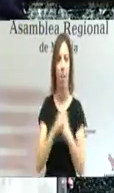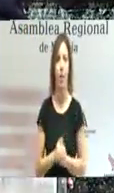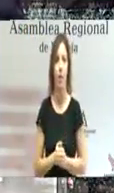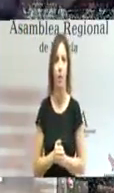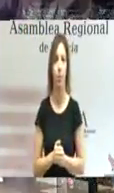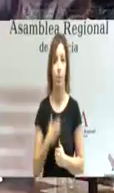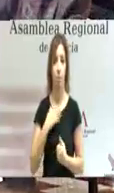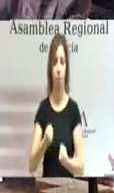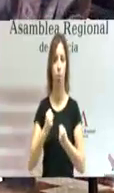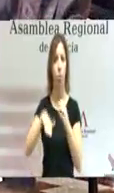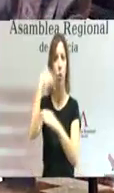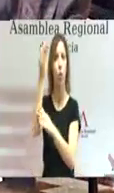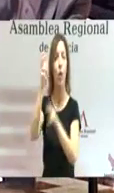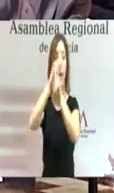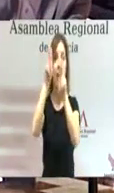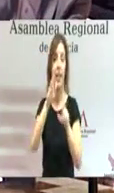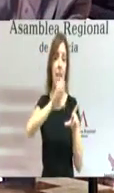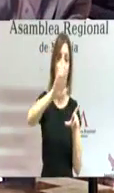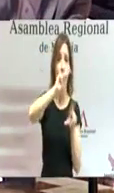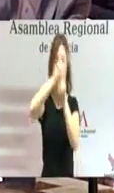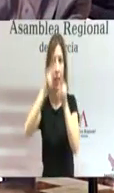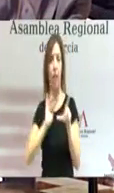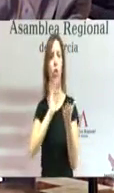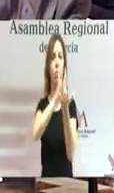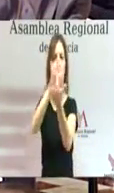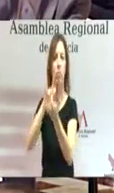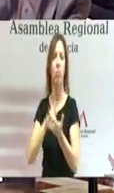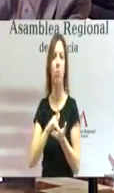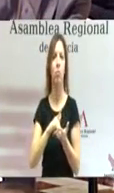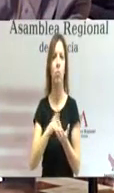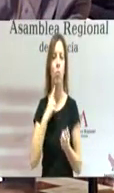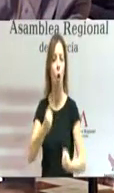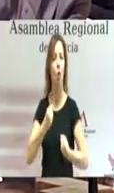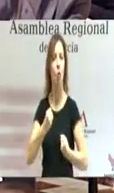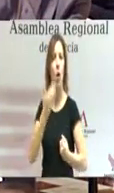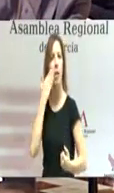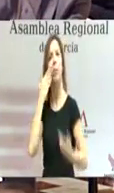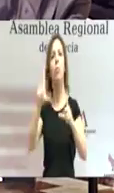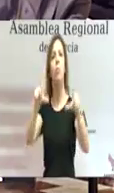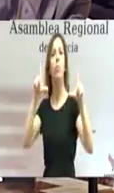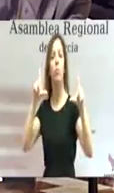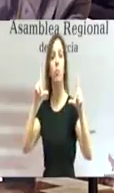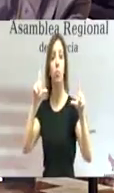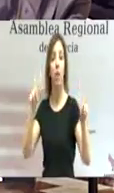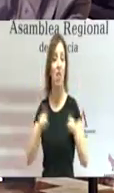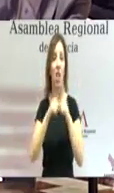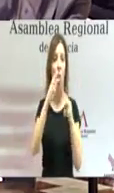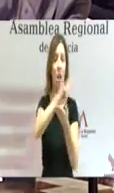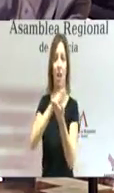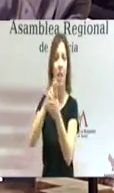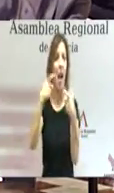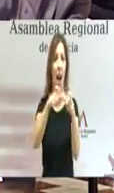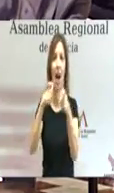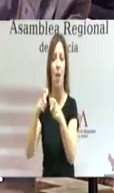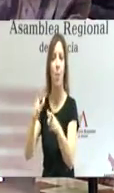Fortaleceremos nuestra presencia activa en el ámbito nacional e internacional en todos los órdenes, en todos los ámbitos donde pueda ser rentable y conveniente